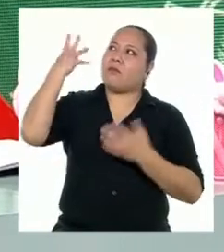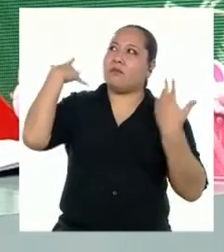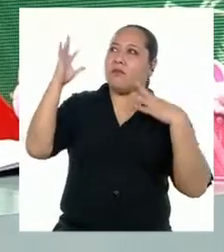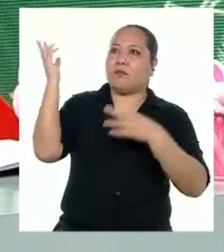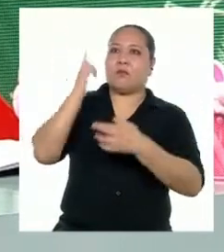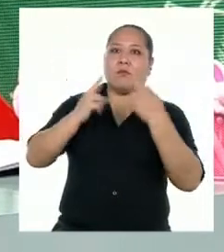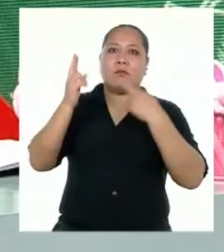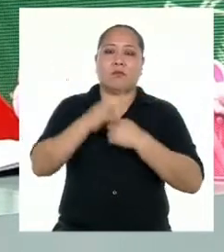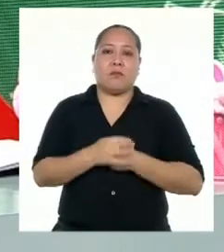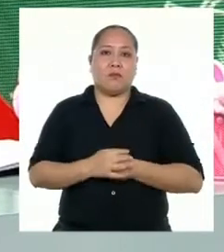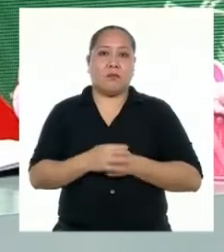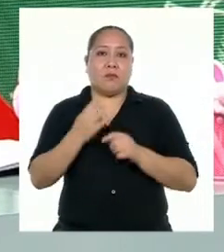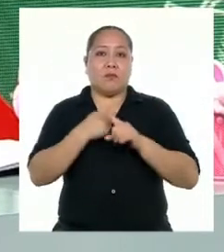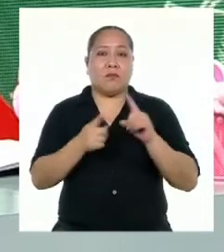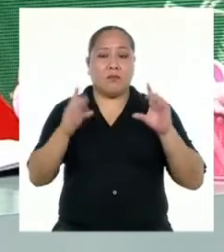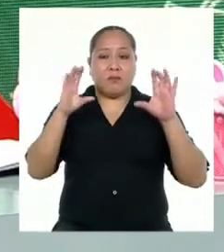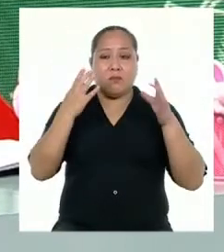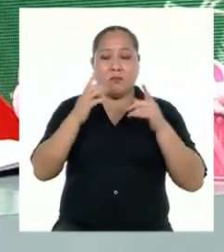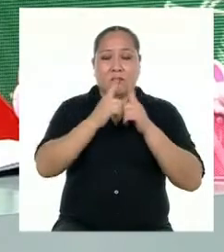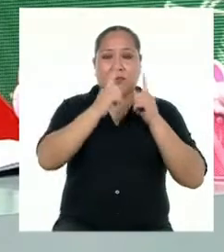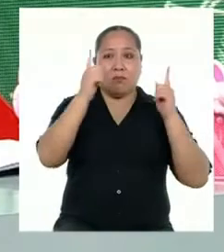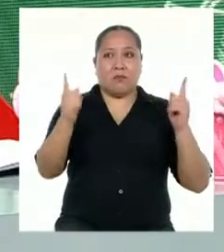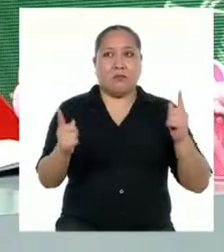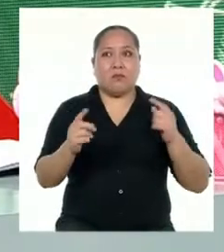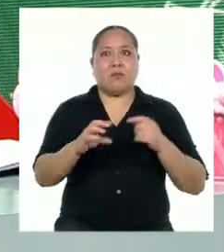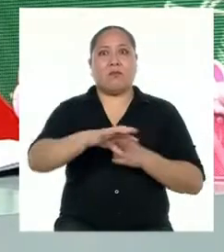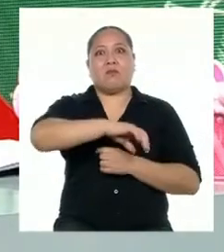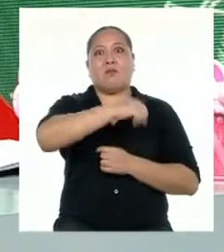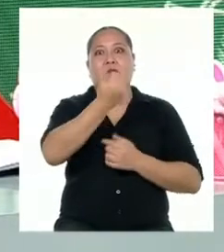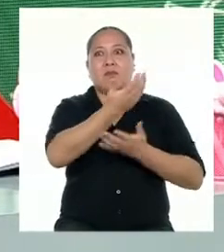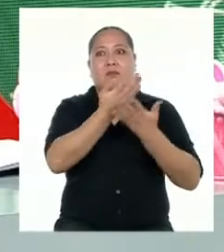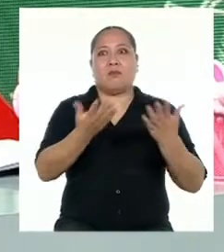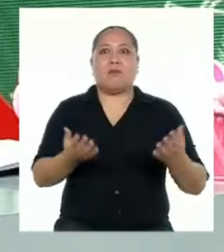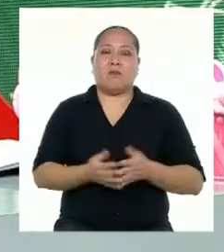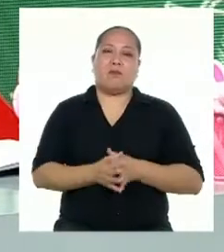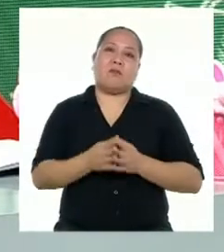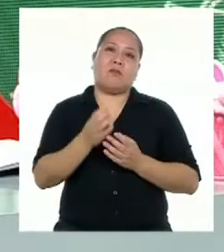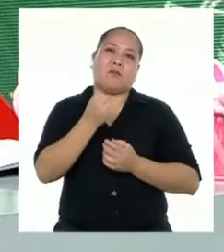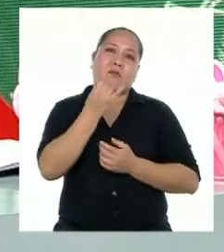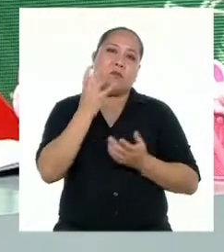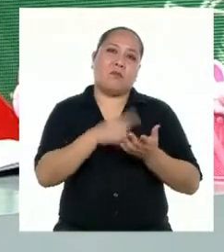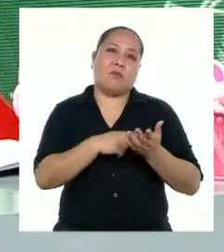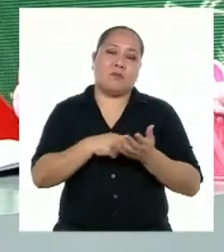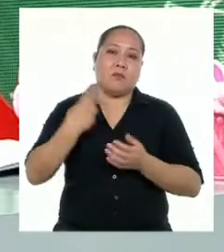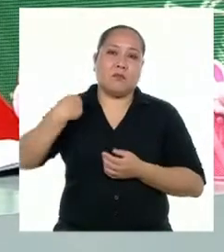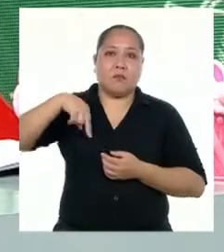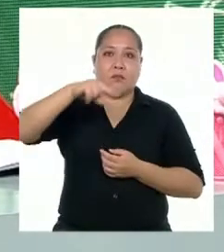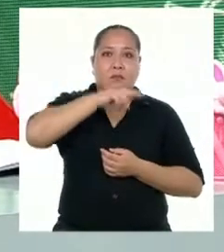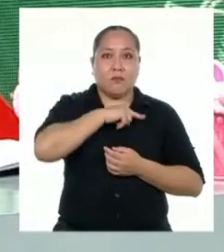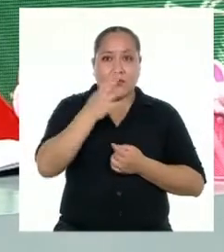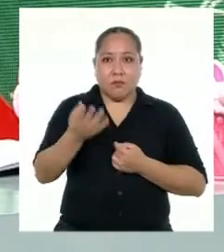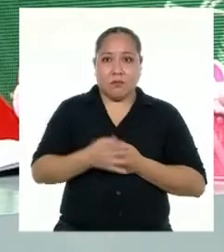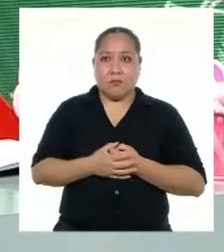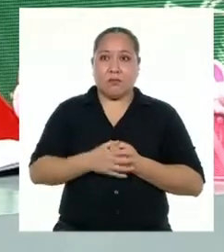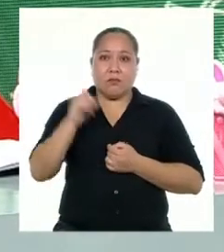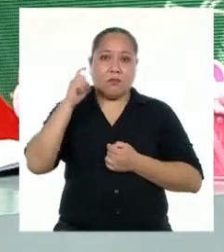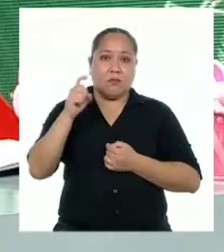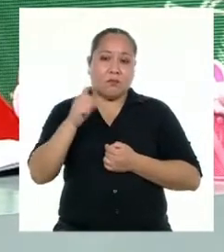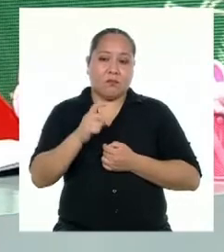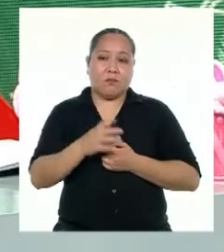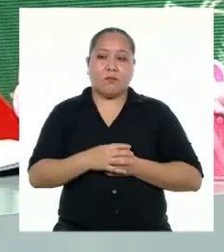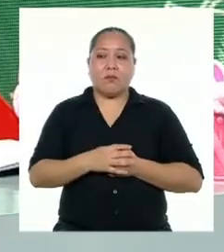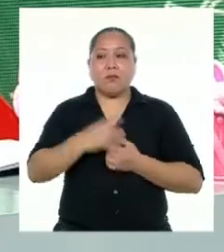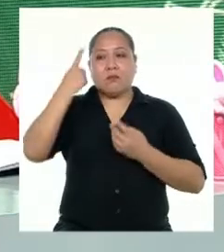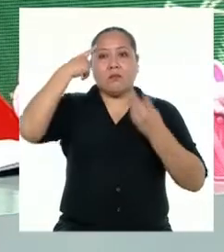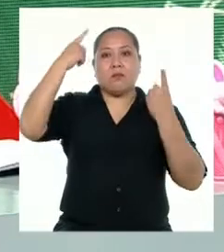Pero tener clases a distancia es otra cosa, porque de cierta forma somos nosotras y nosotros quienes decidimos